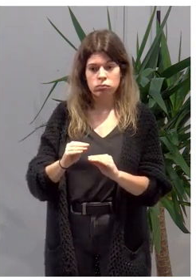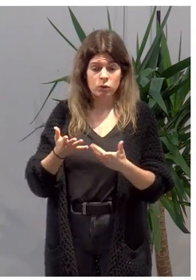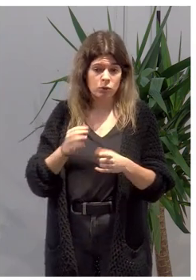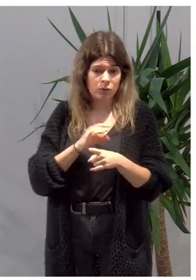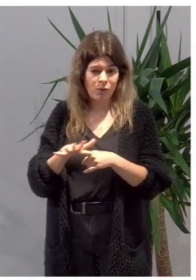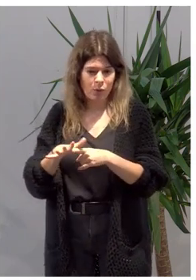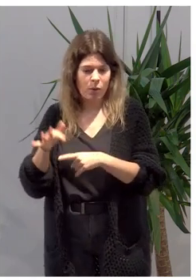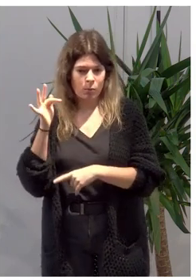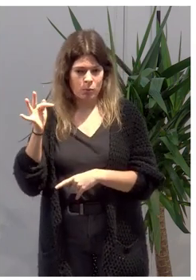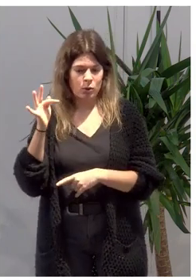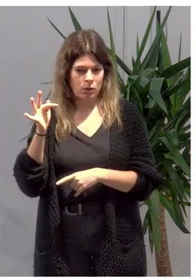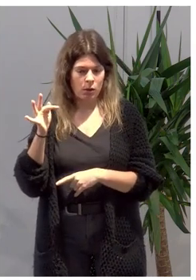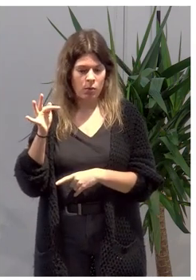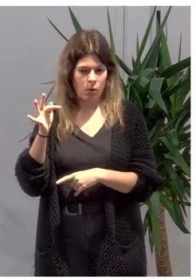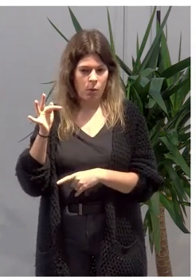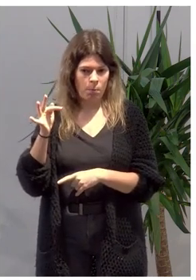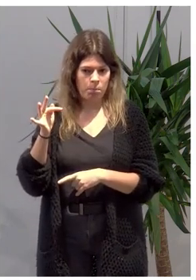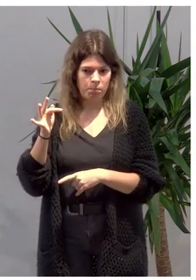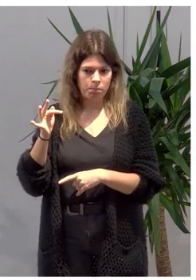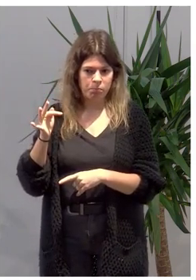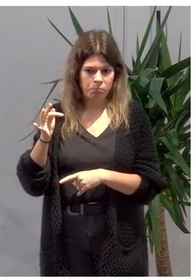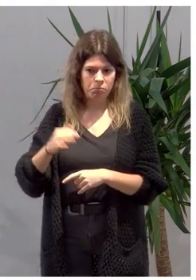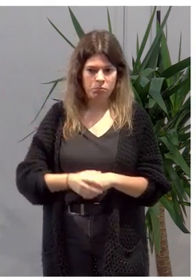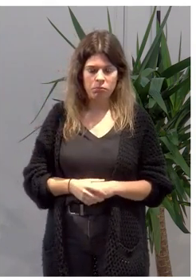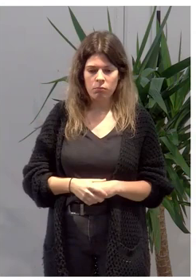eficaz en la mejora del mismo. Gracias.